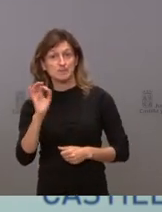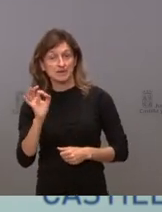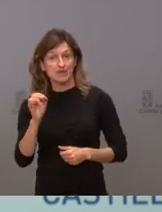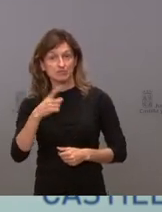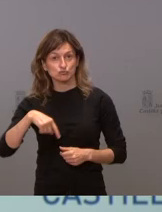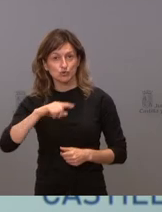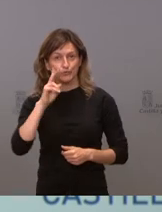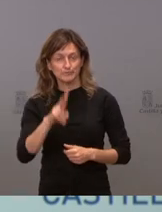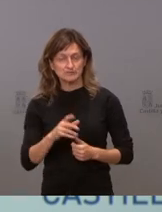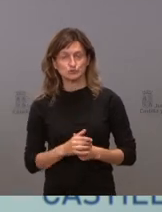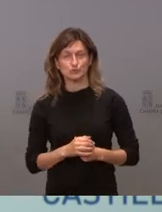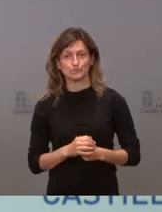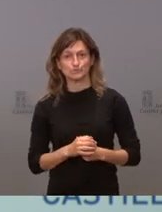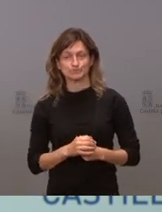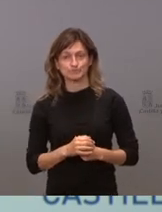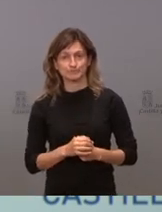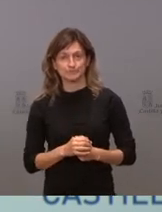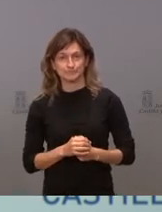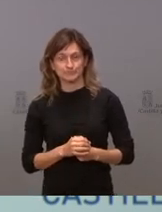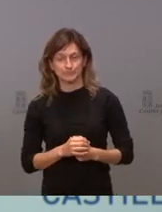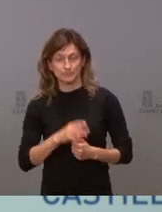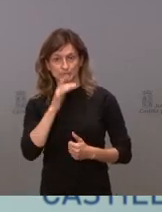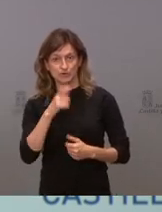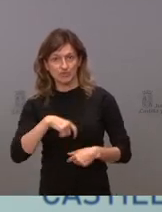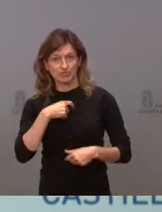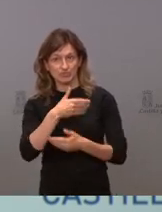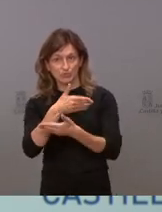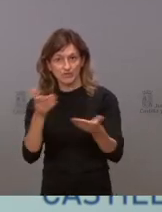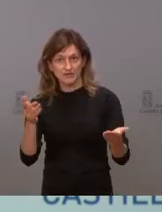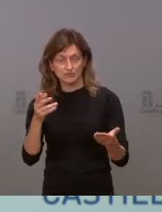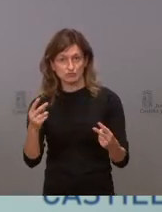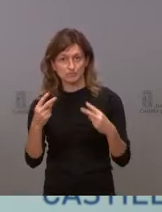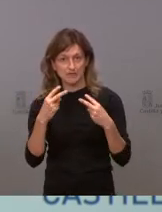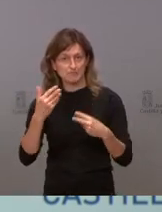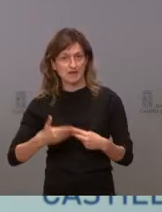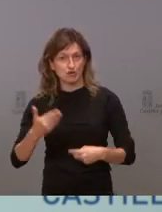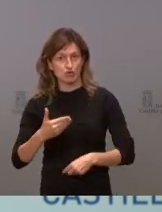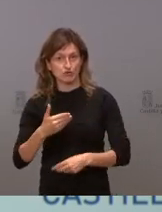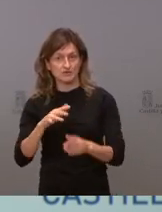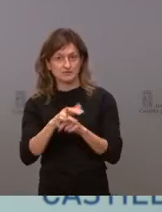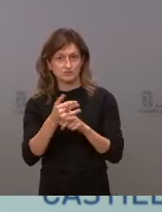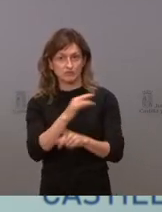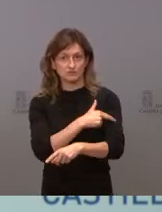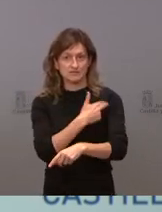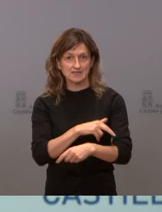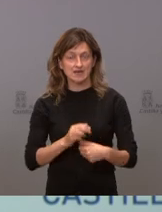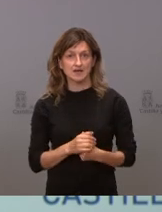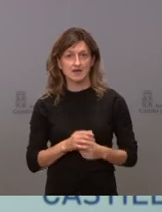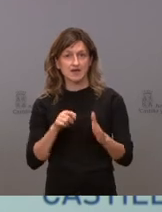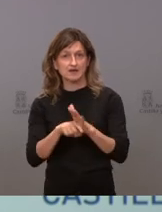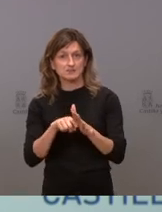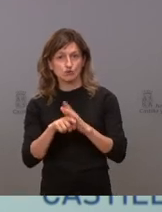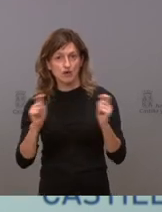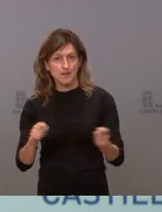hemos visto cómo valoran los ciudadanos la gestión sanitaria, cómo valoran los ciudadanos la gestión de la